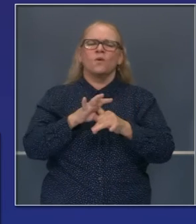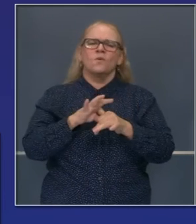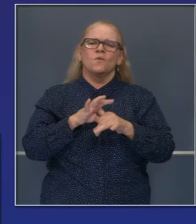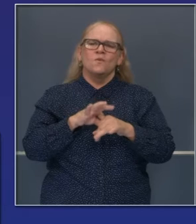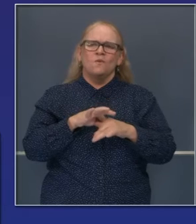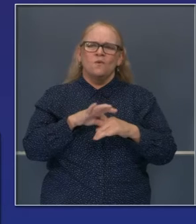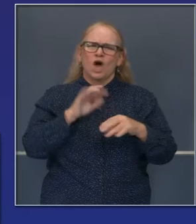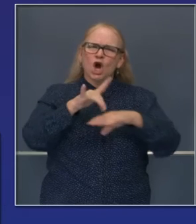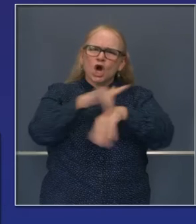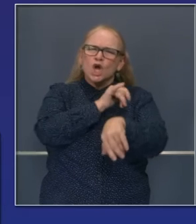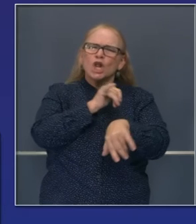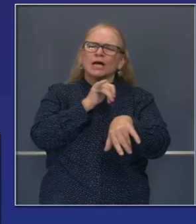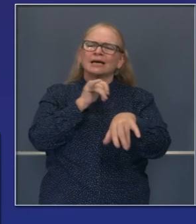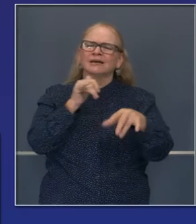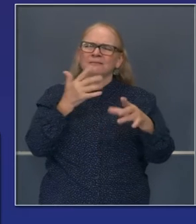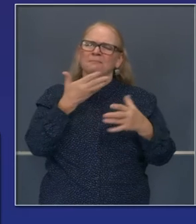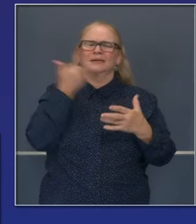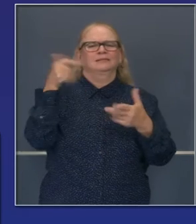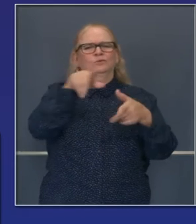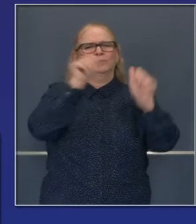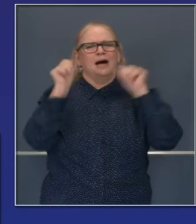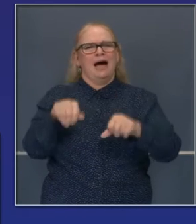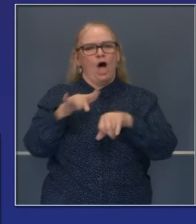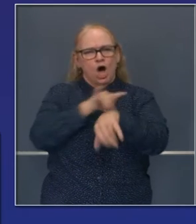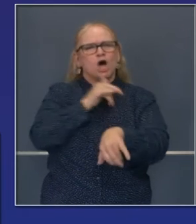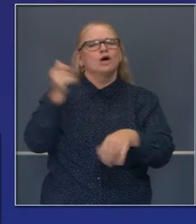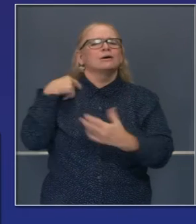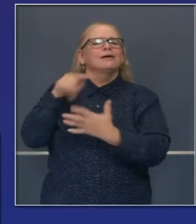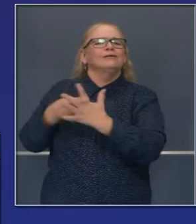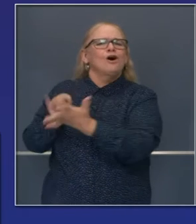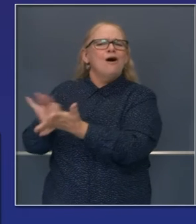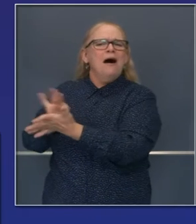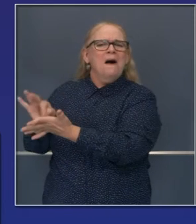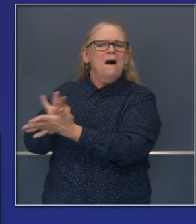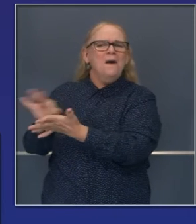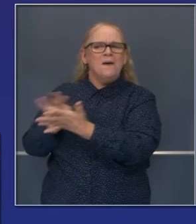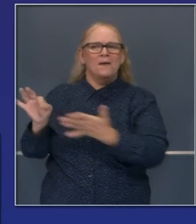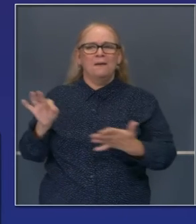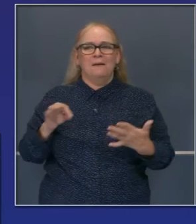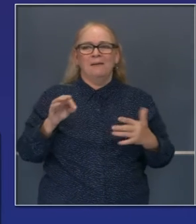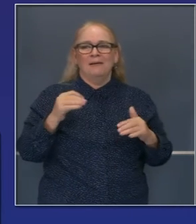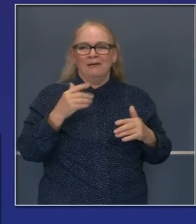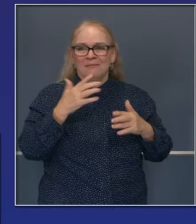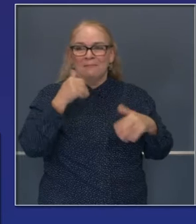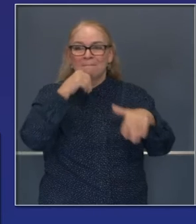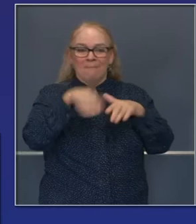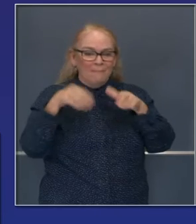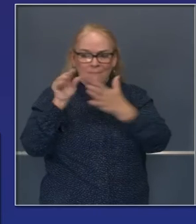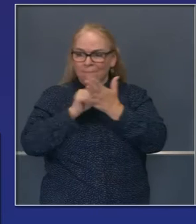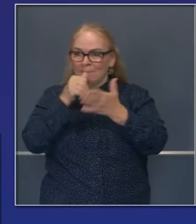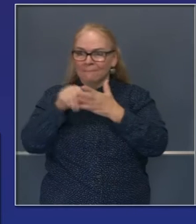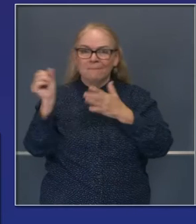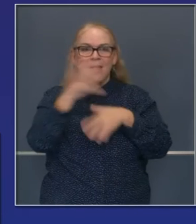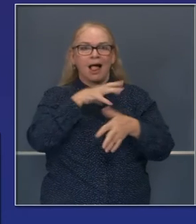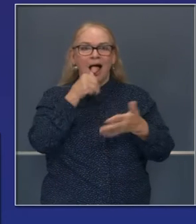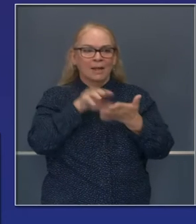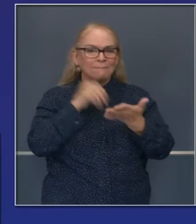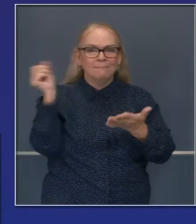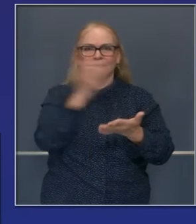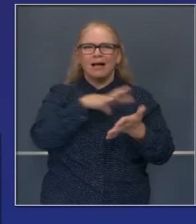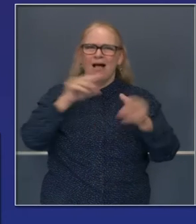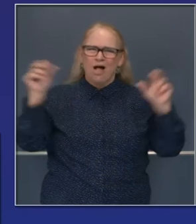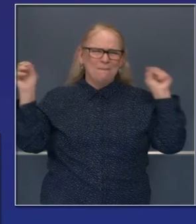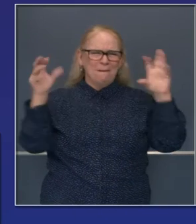al hacerlo temprano es mejor. Hay un número sin precedente de papeletas por correo que